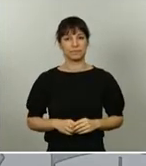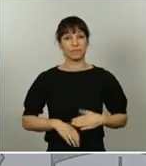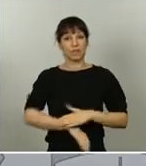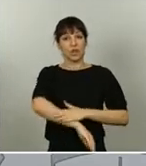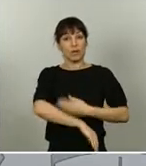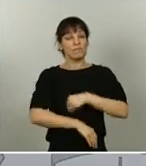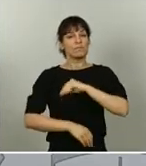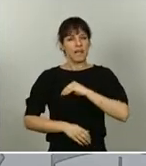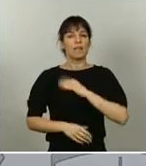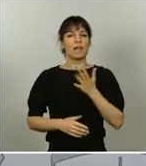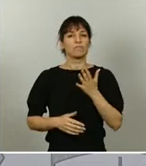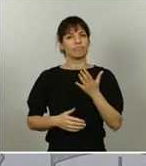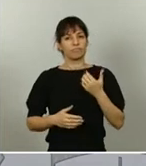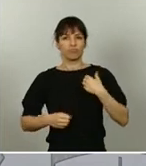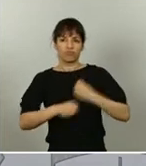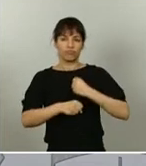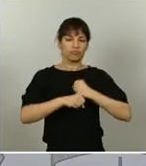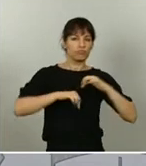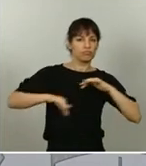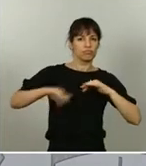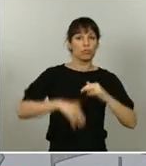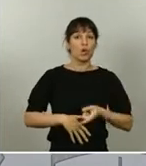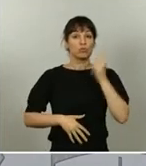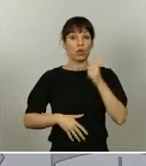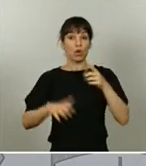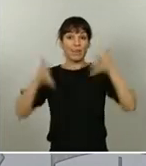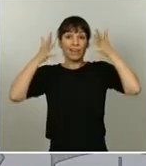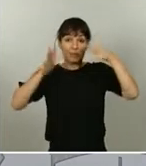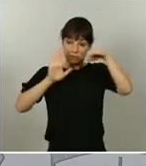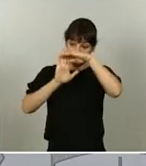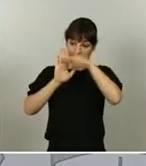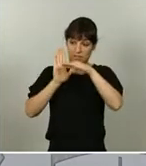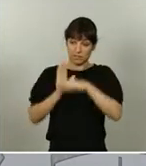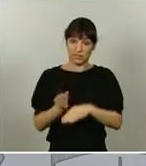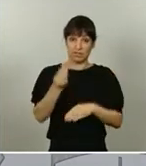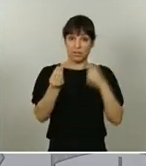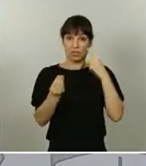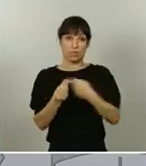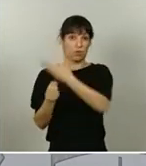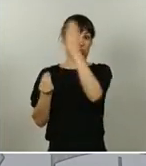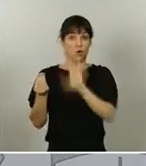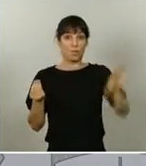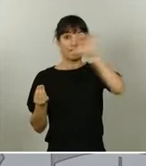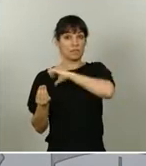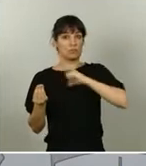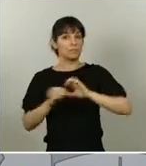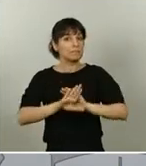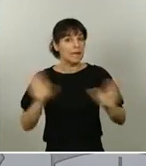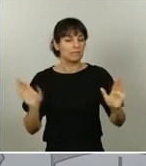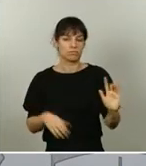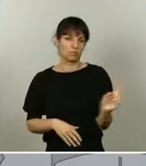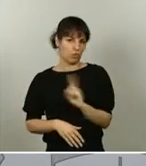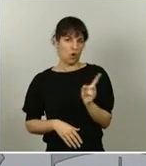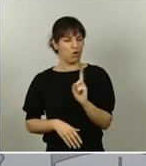de su parte, no solamente elaborando estas recomendaciones para el conjunto de comunidades autónomas, también, y no me quiero olvidar, de la